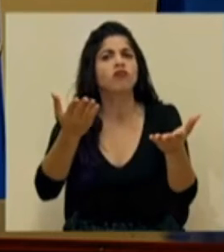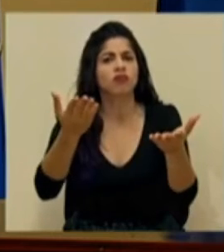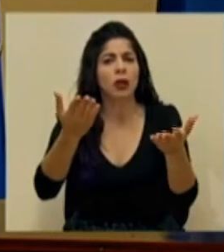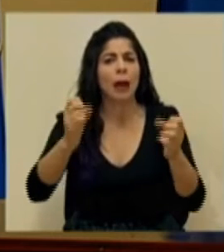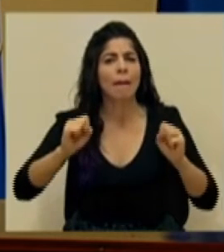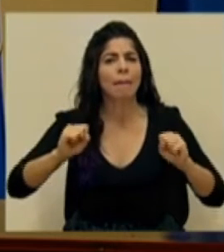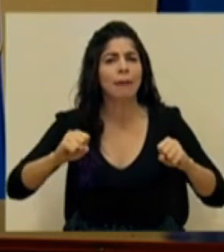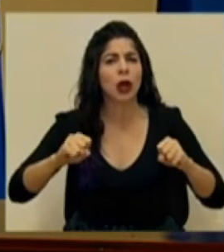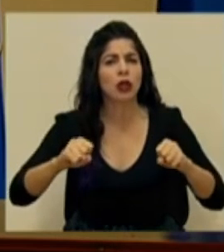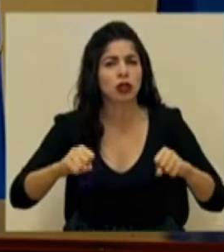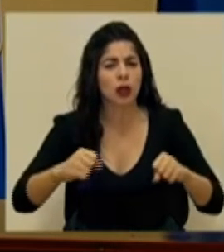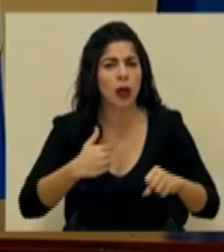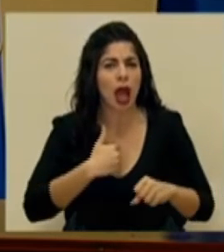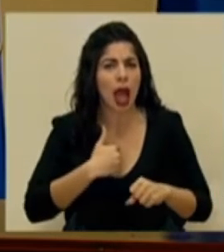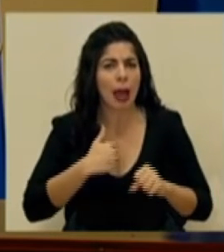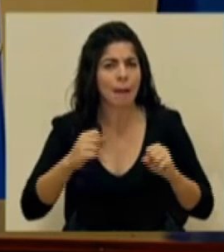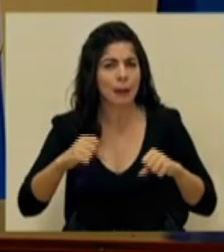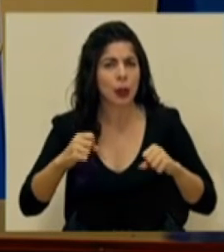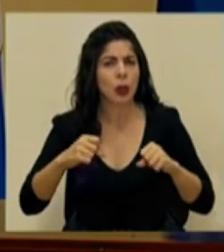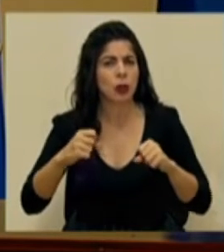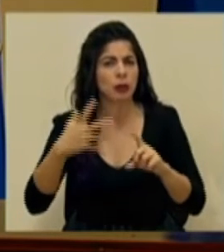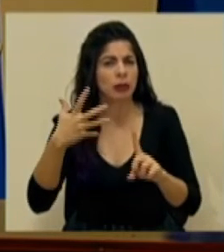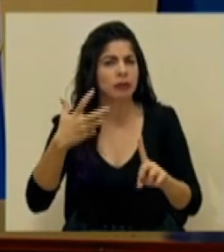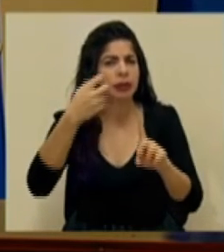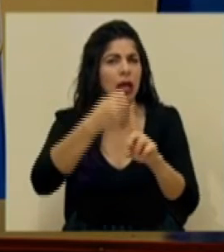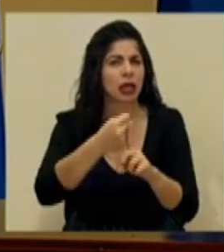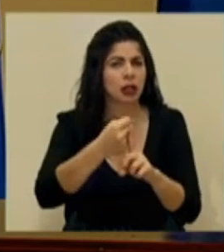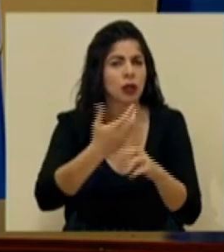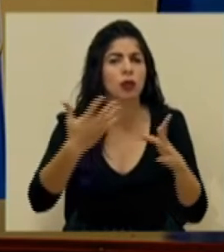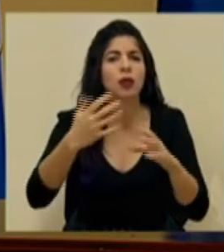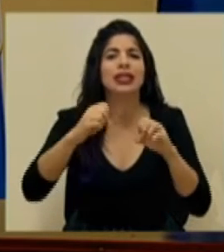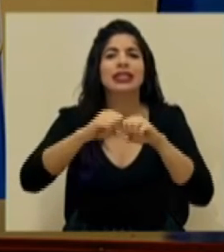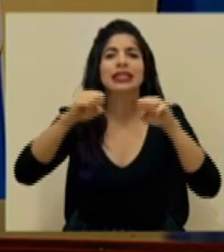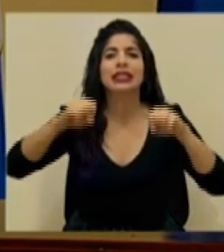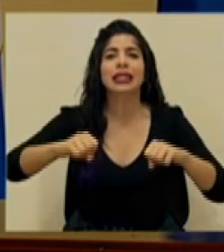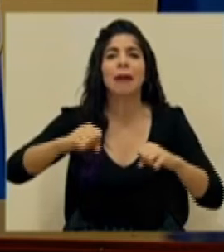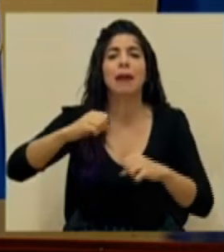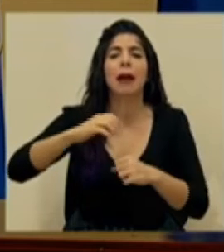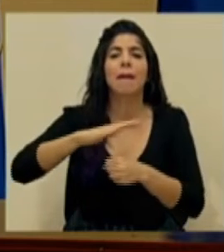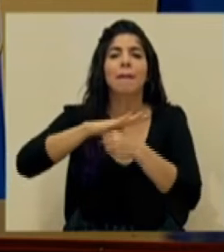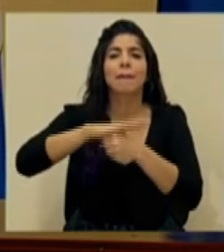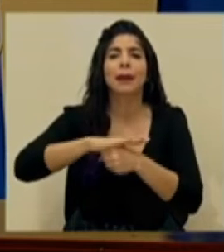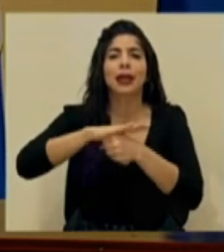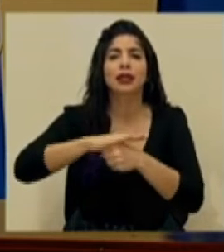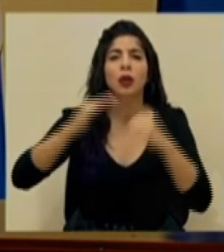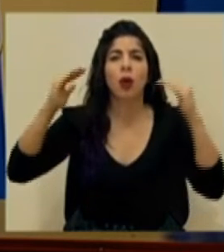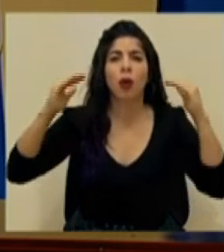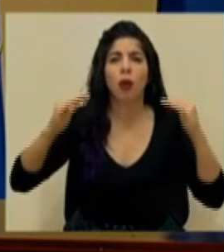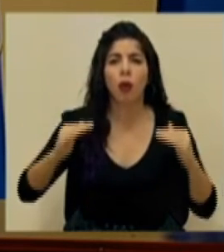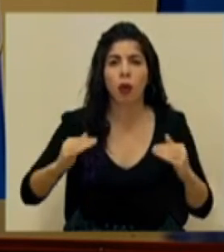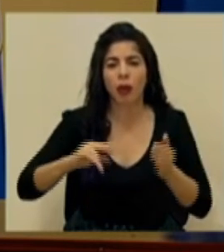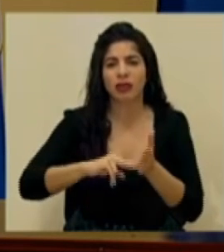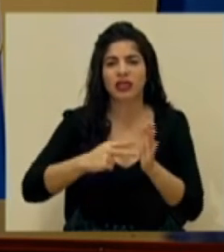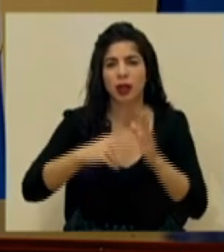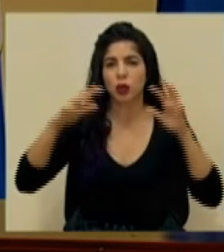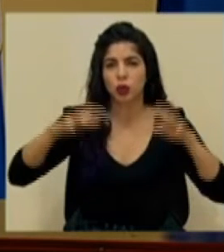la posibilidad que tenemos de afectación por un sistema de baja presión que estará ingresando